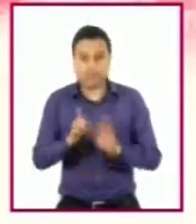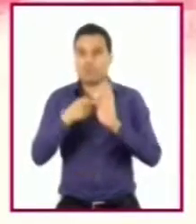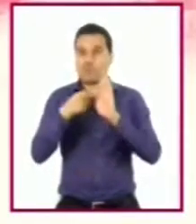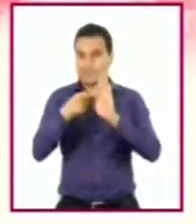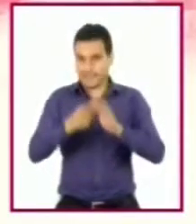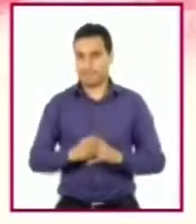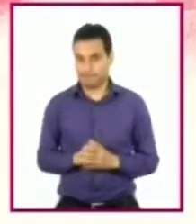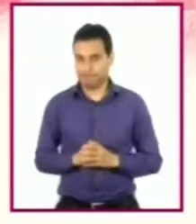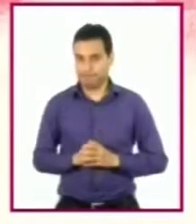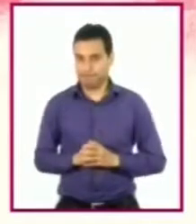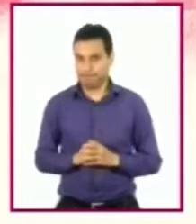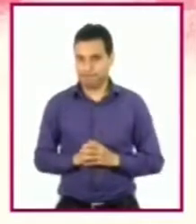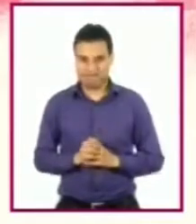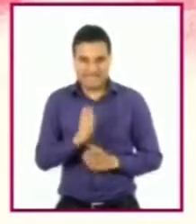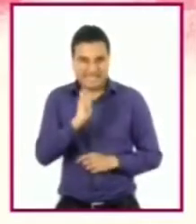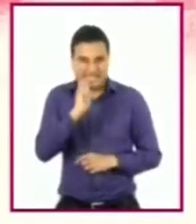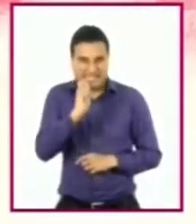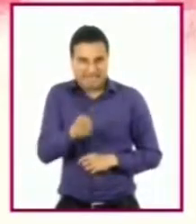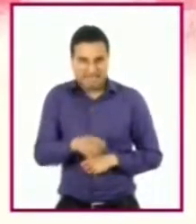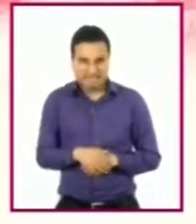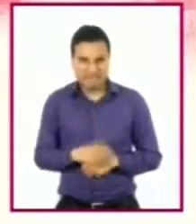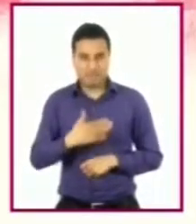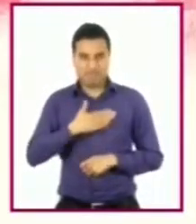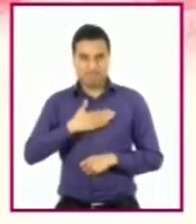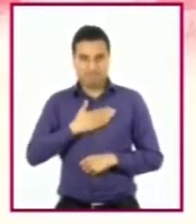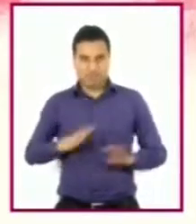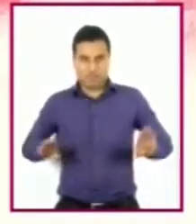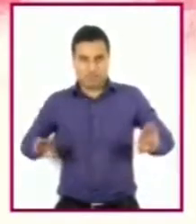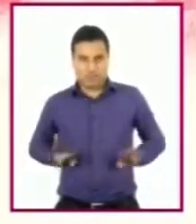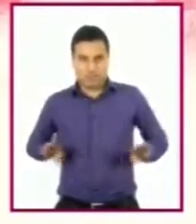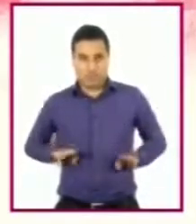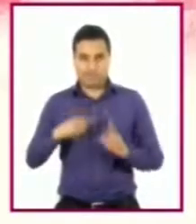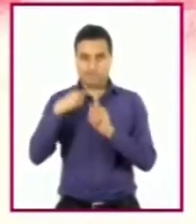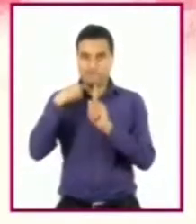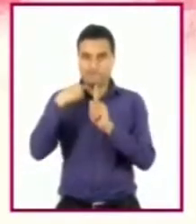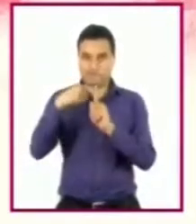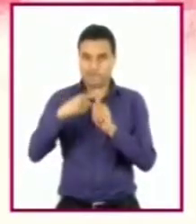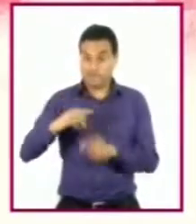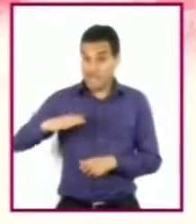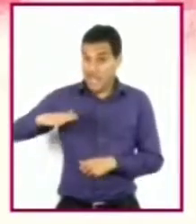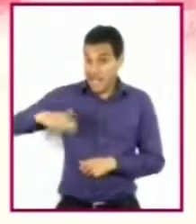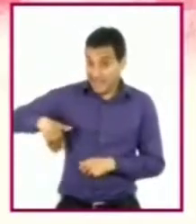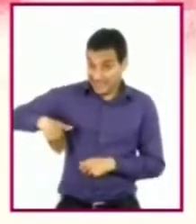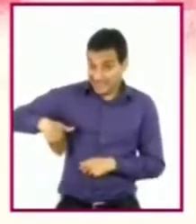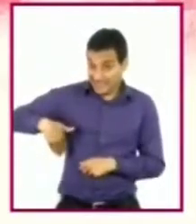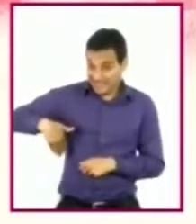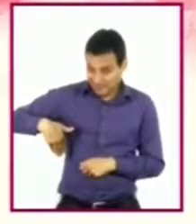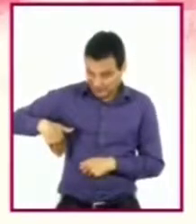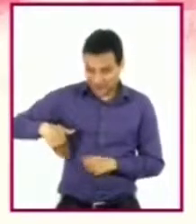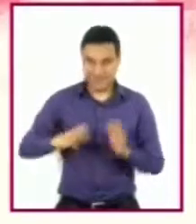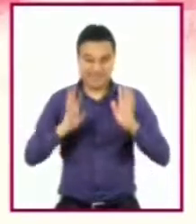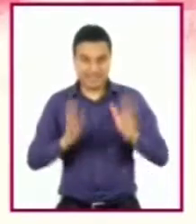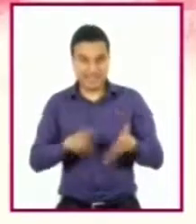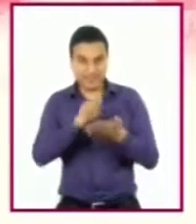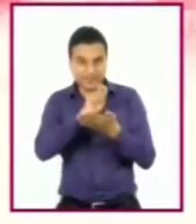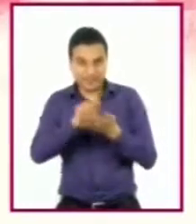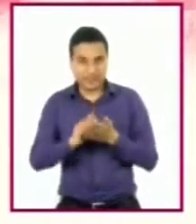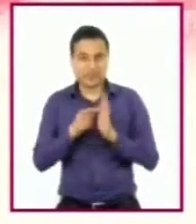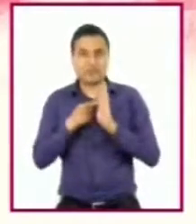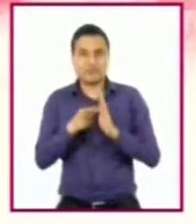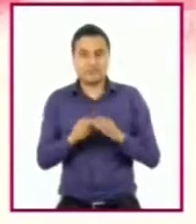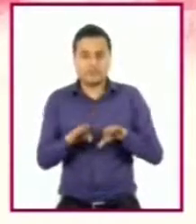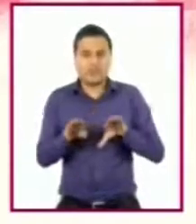visibilizar los atributos positivos que identificaste. Pero, ¿cómo? Hacerlos